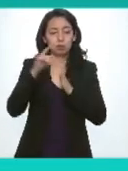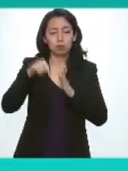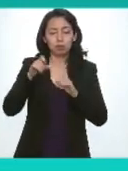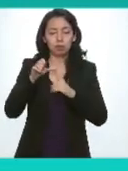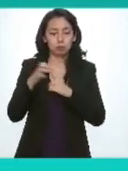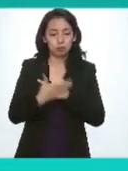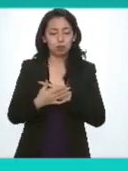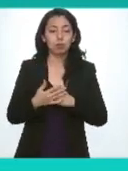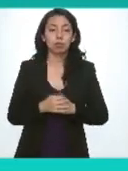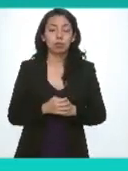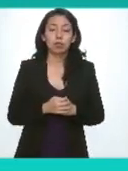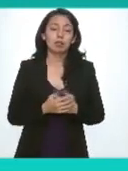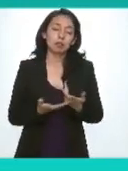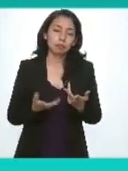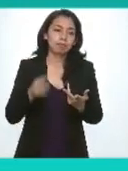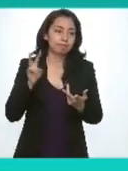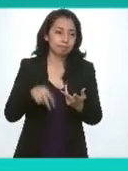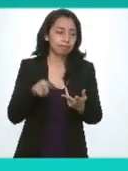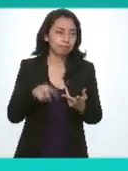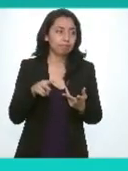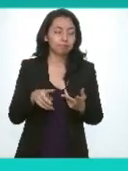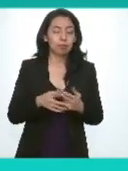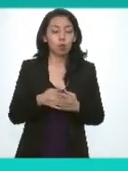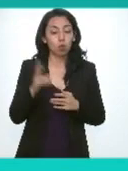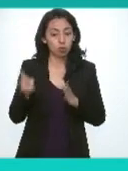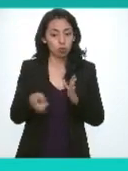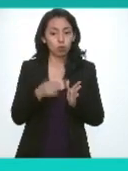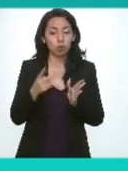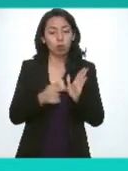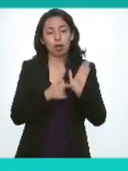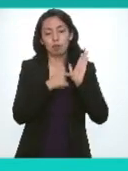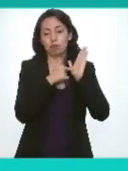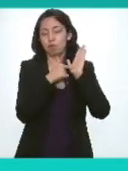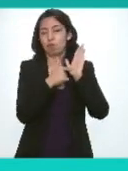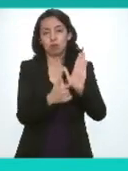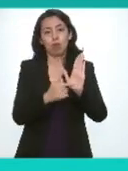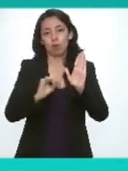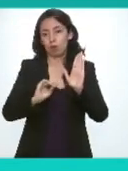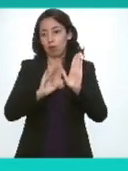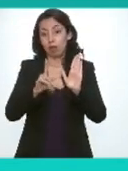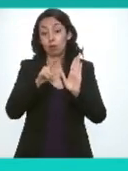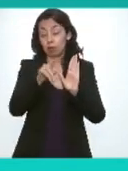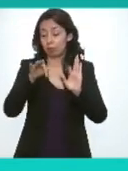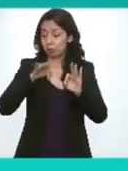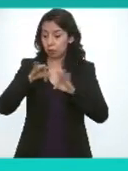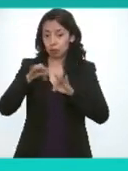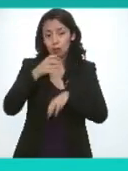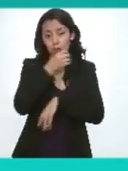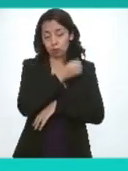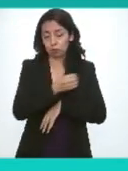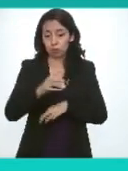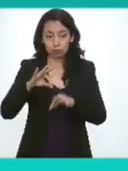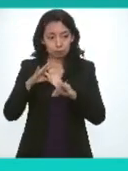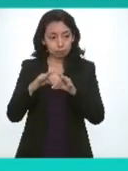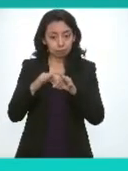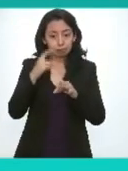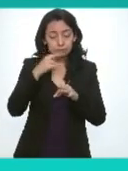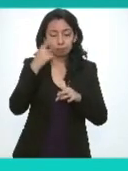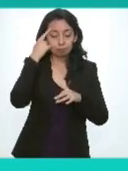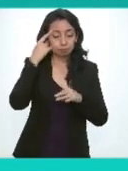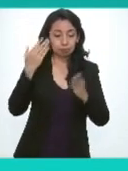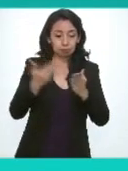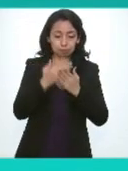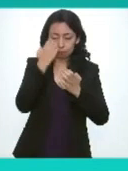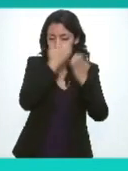esta comisión que sin duda una vez más pues han dado una muestra muy clara del trabajo organizado para el análisis de las